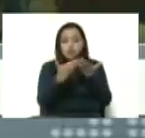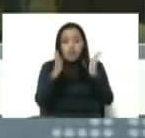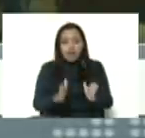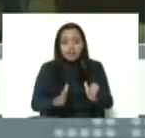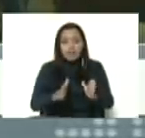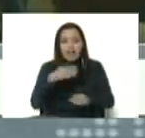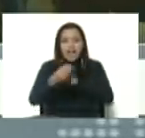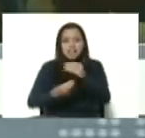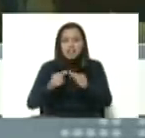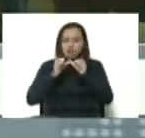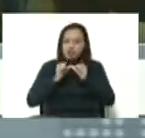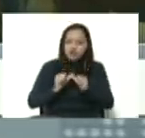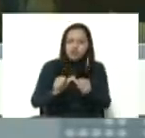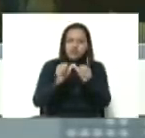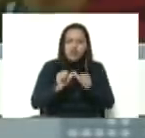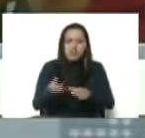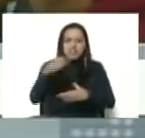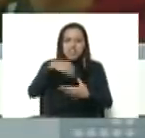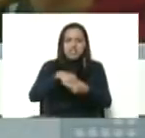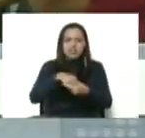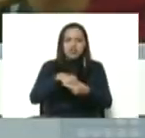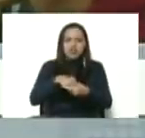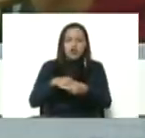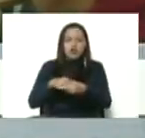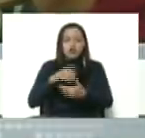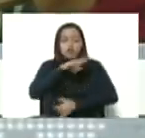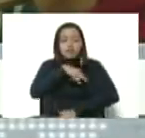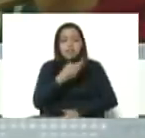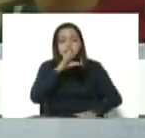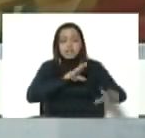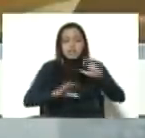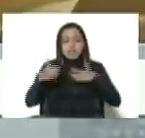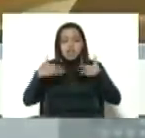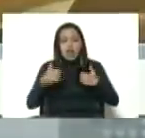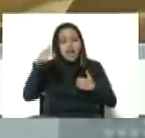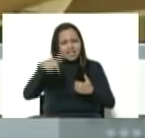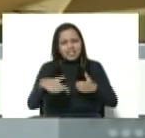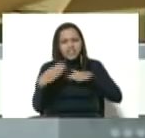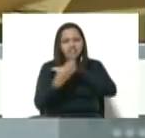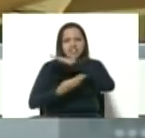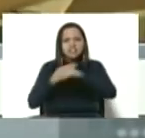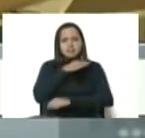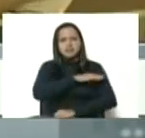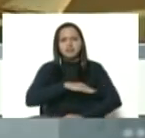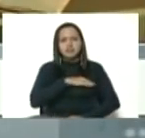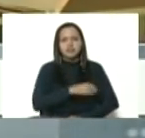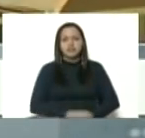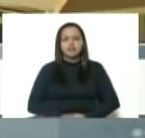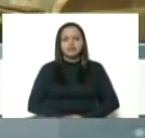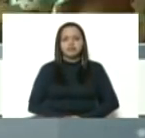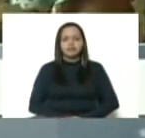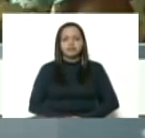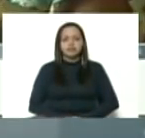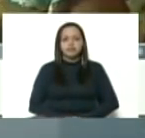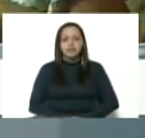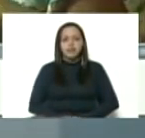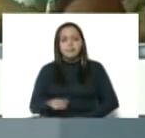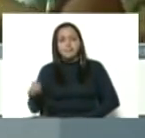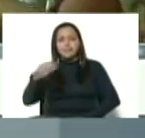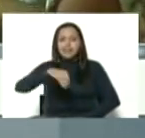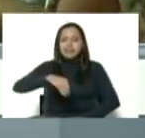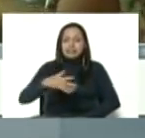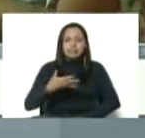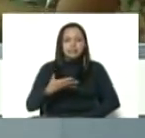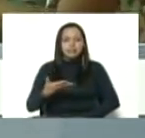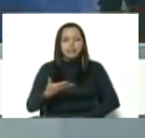haciendo la prosecución dentro de la Universidad de la Ciencia de la Salud, aquí mismo en esta base de misiones. Y adicionalmente,